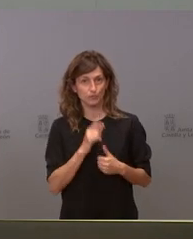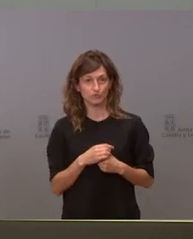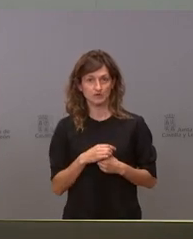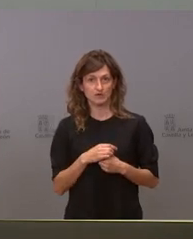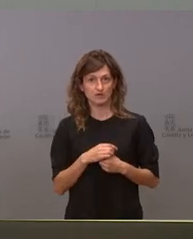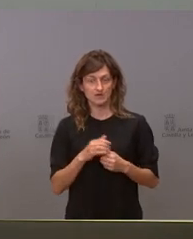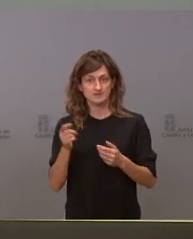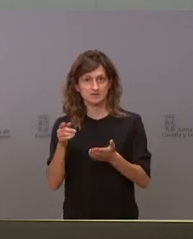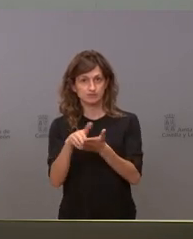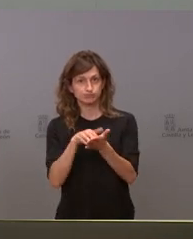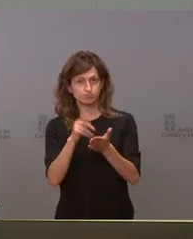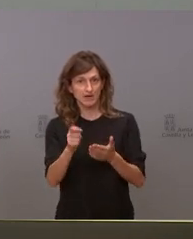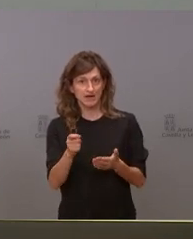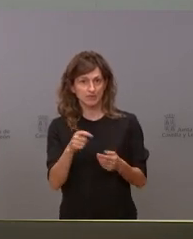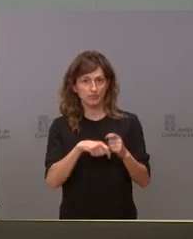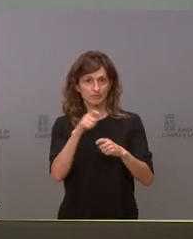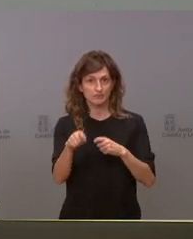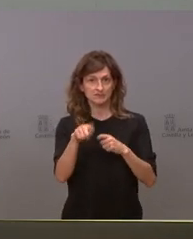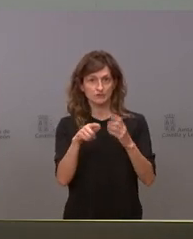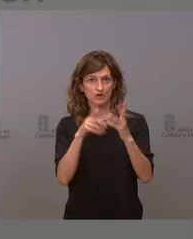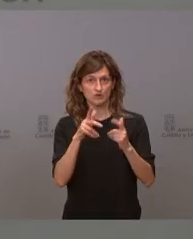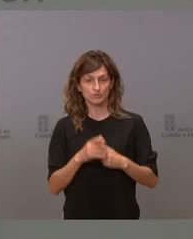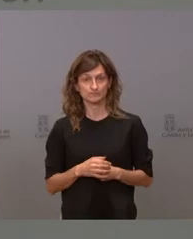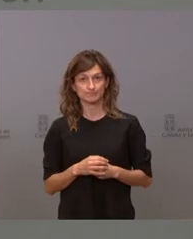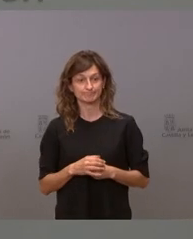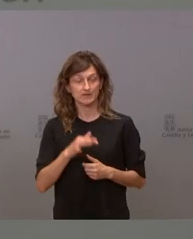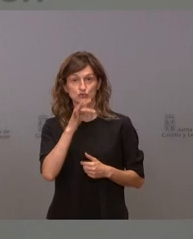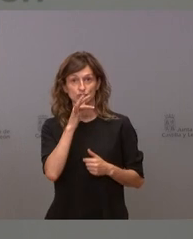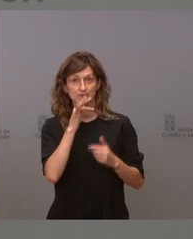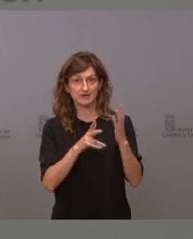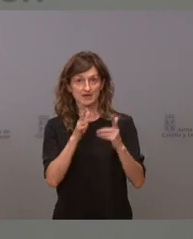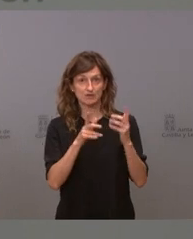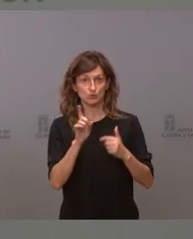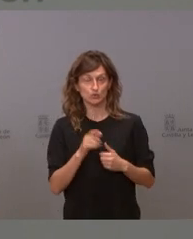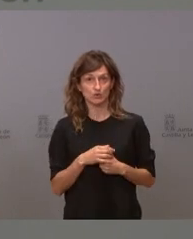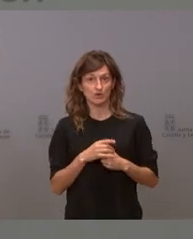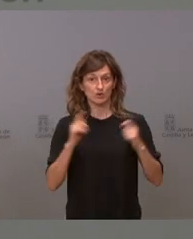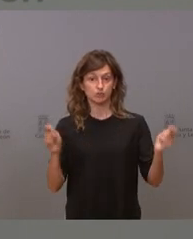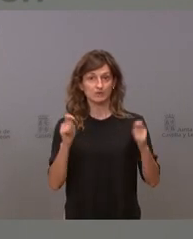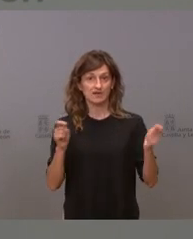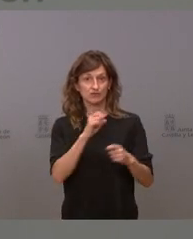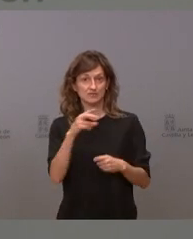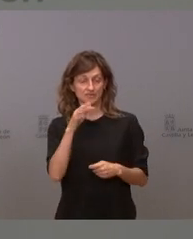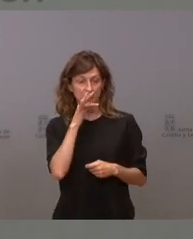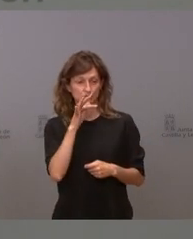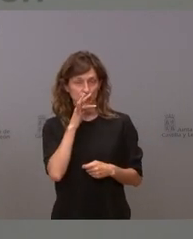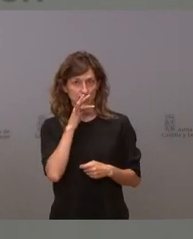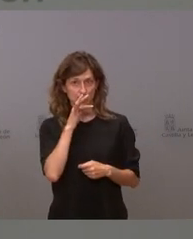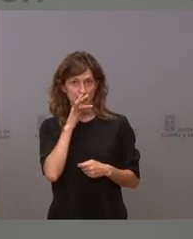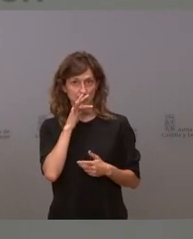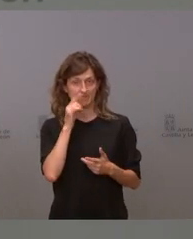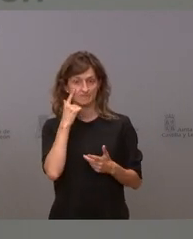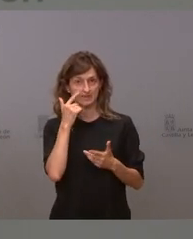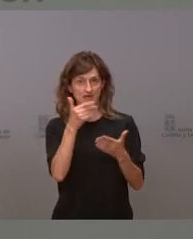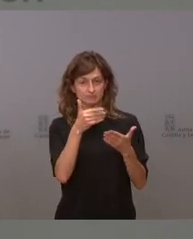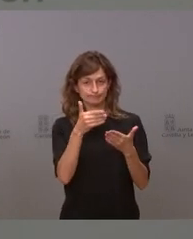cobrado si hay que devolverlas no sé si tiene hecho un cálculo no no tenemos hecho el cálculo entre otras cosas porque todavía no está publicada la sentencia tenemos que leer la